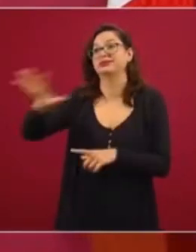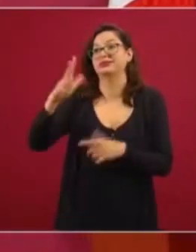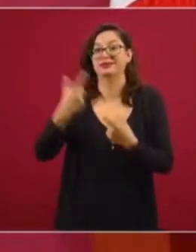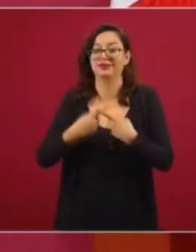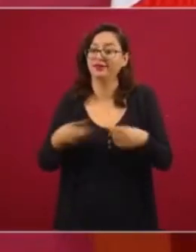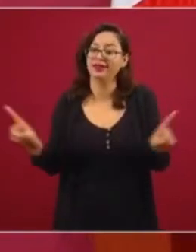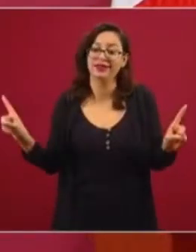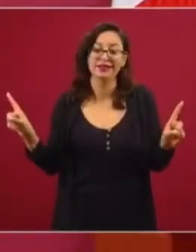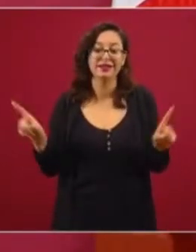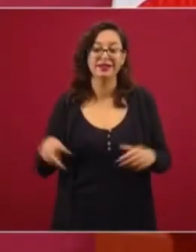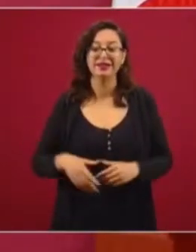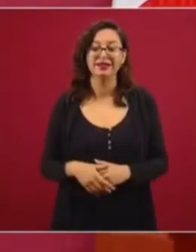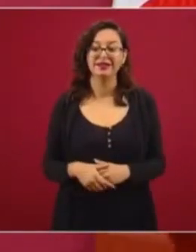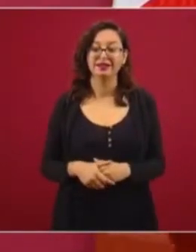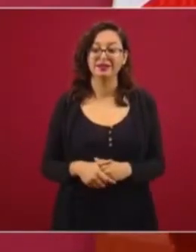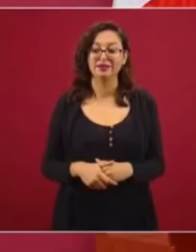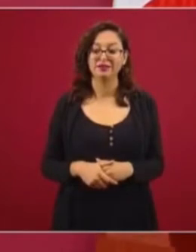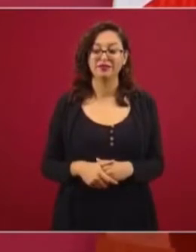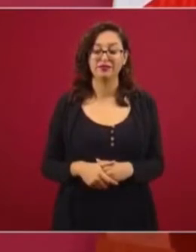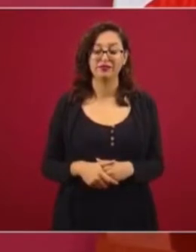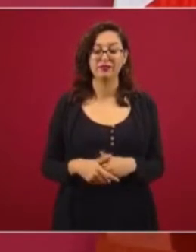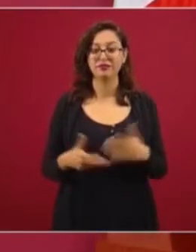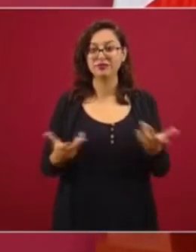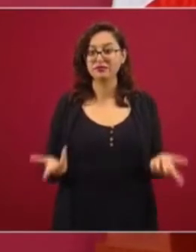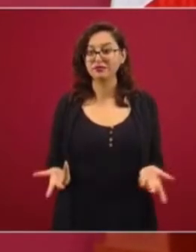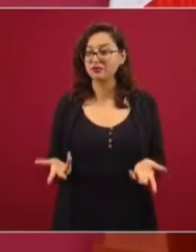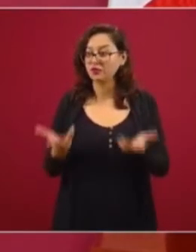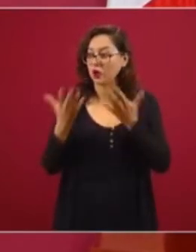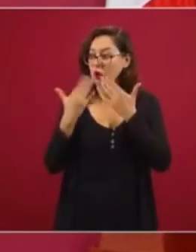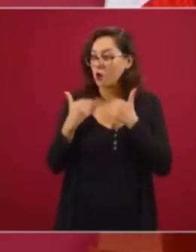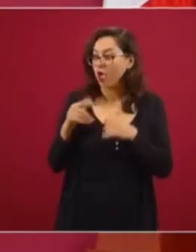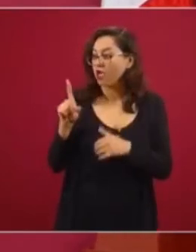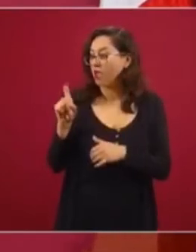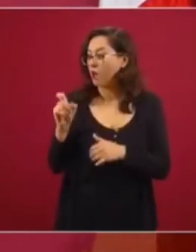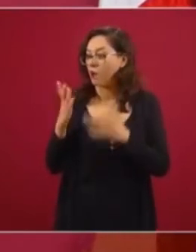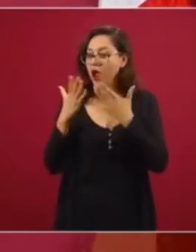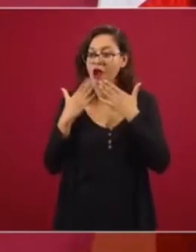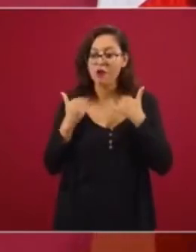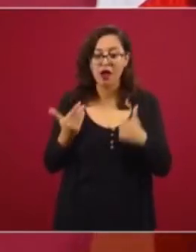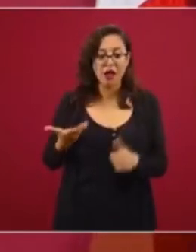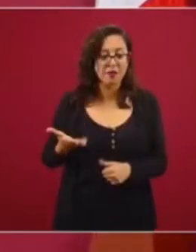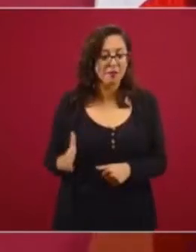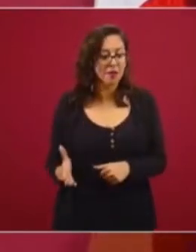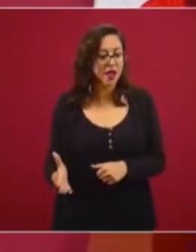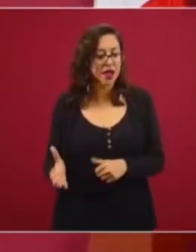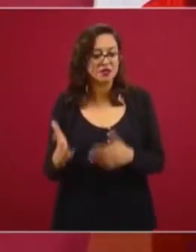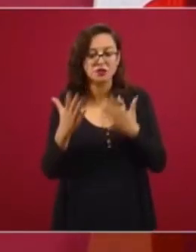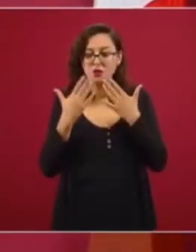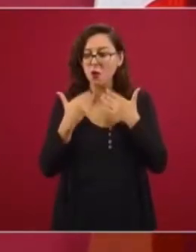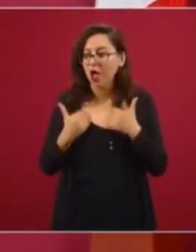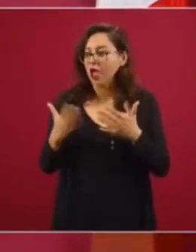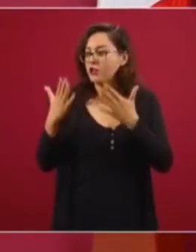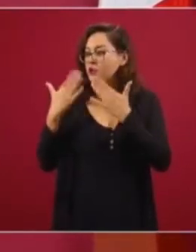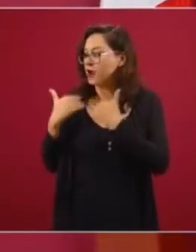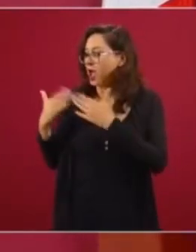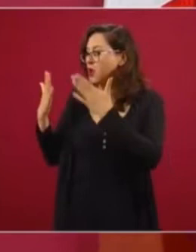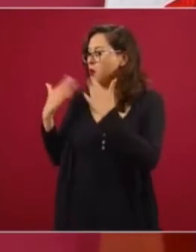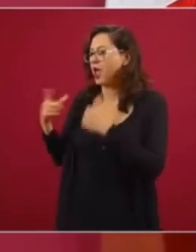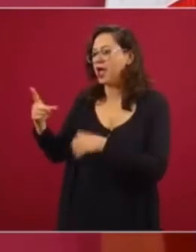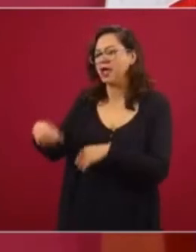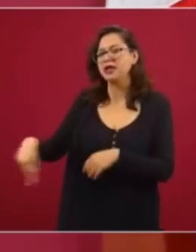no hay agua, si no hay pescado, ¿qué?,